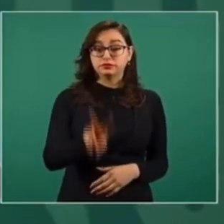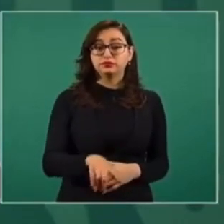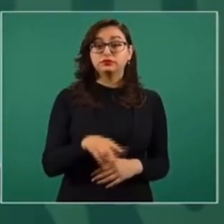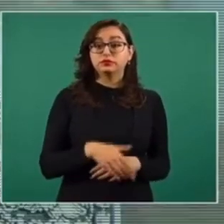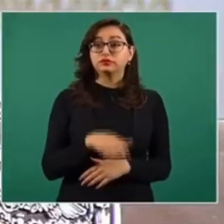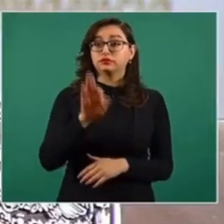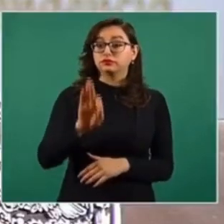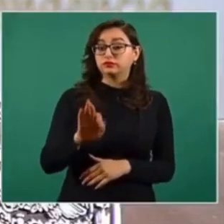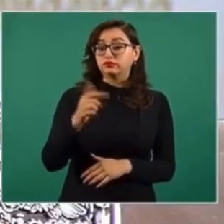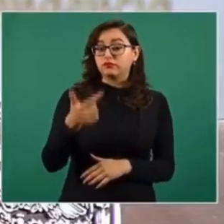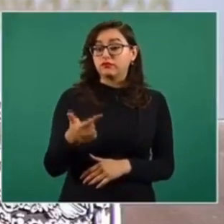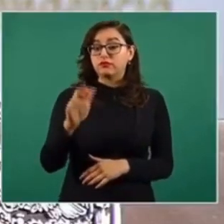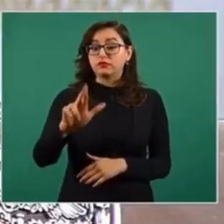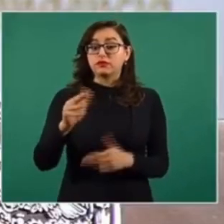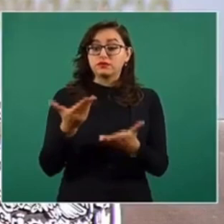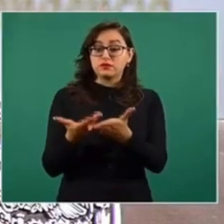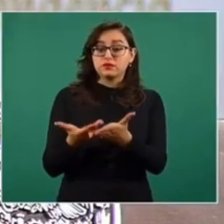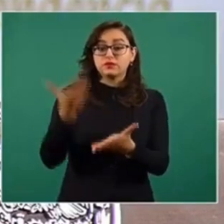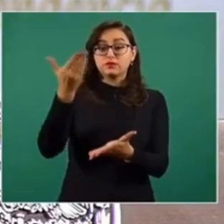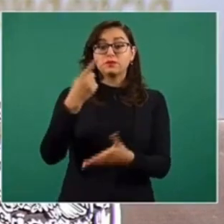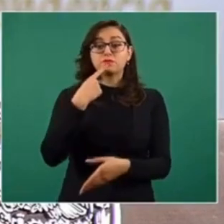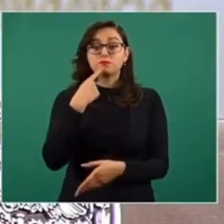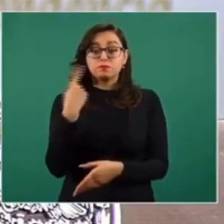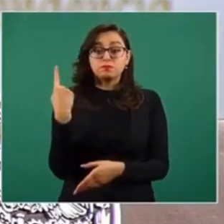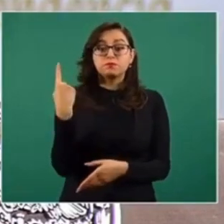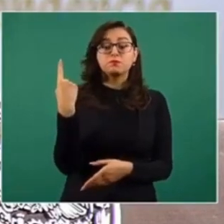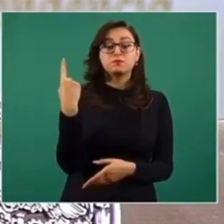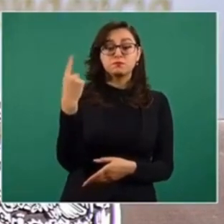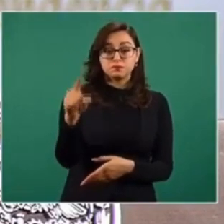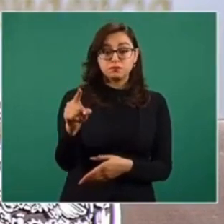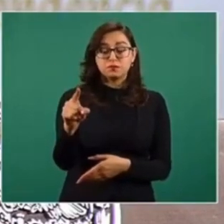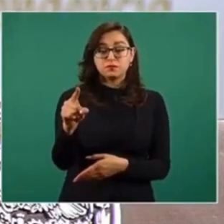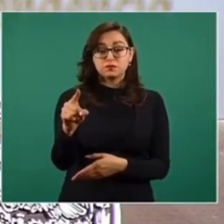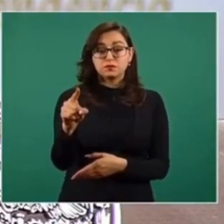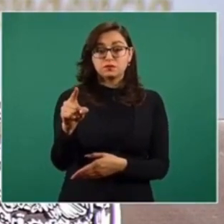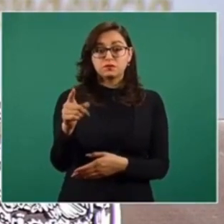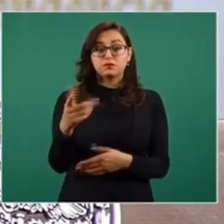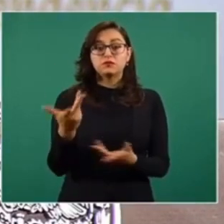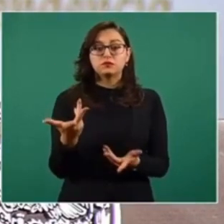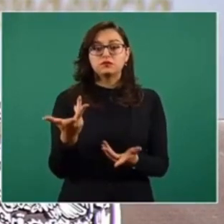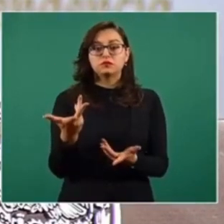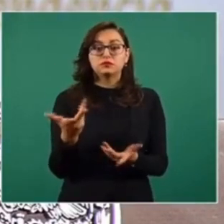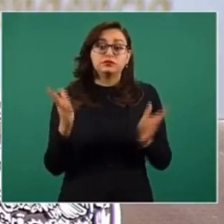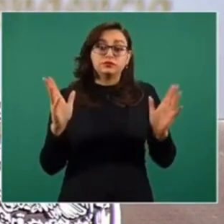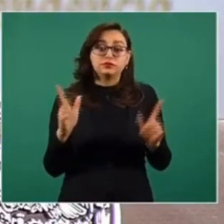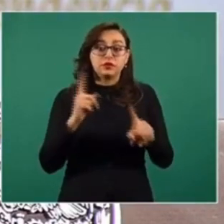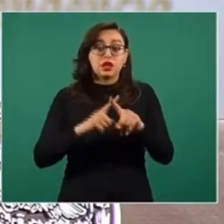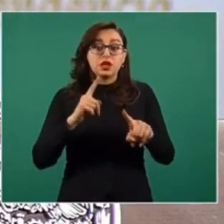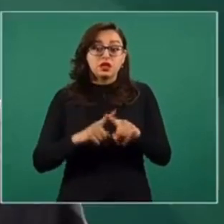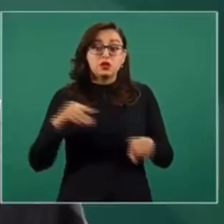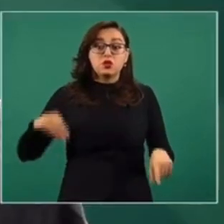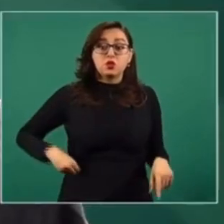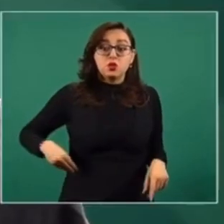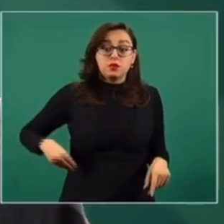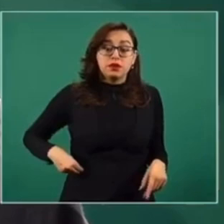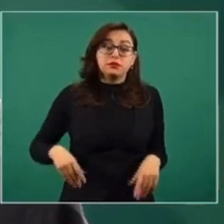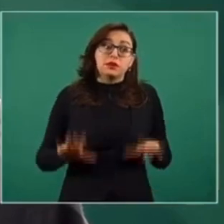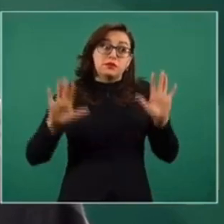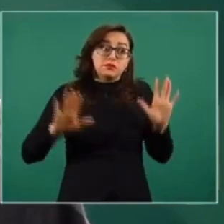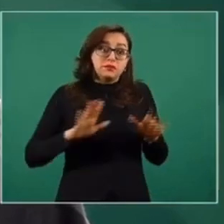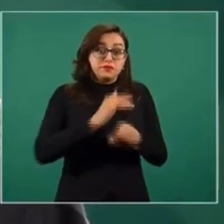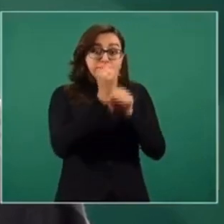General de la República una denuncia en relación a quien resulte responsable de la filtración